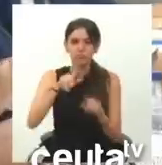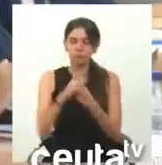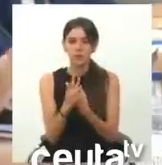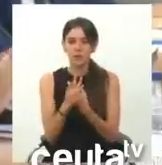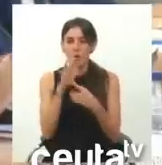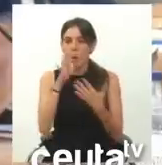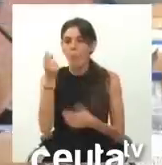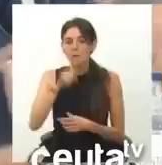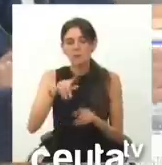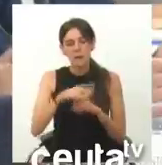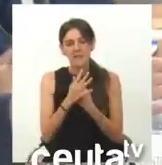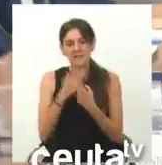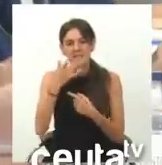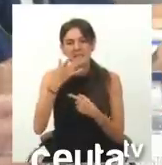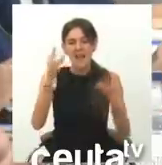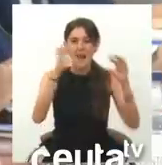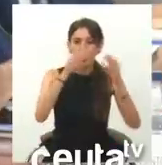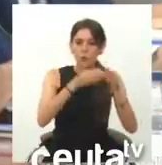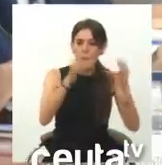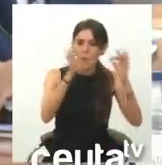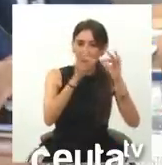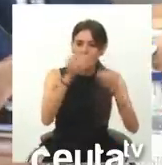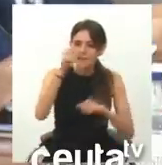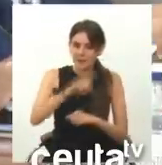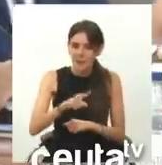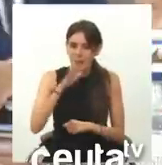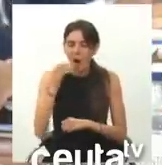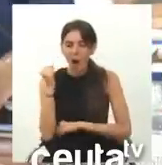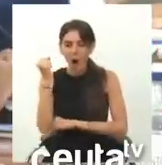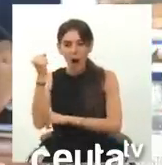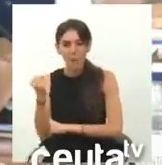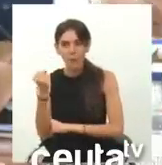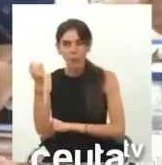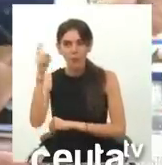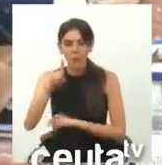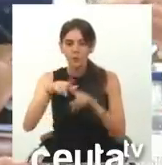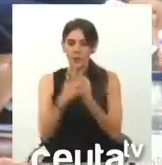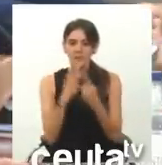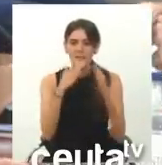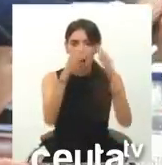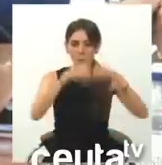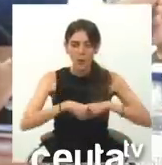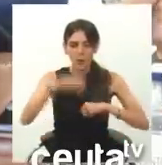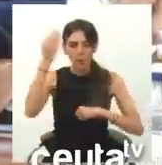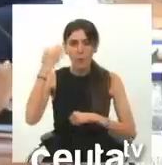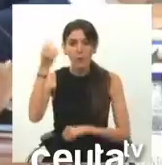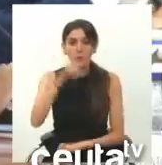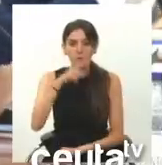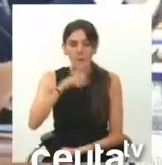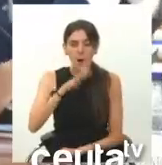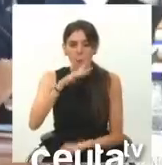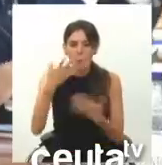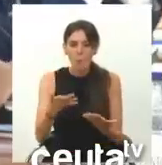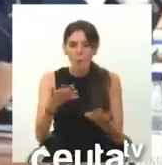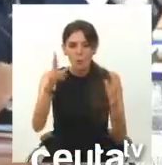como también en Caballas, que Caballas también apoyó ese acuerdo con Marruecos, pese a